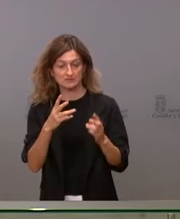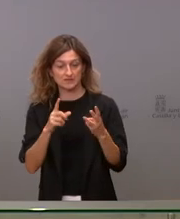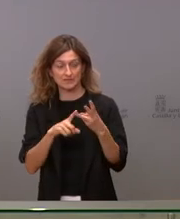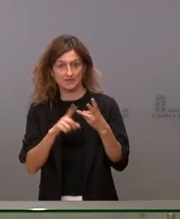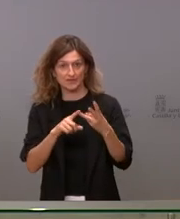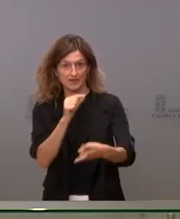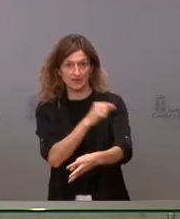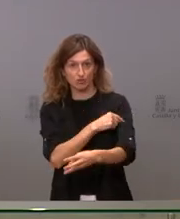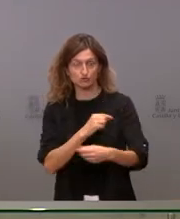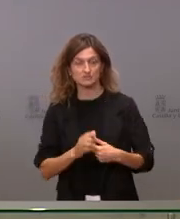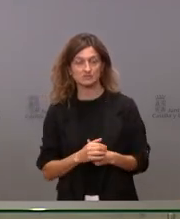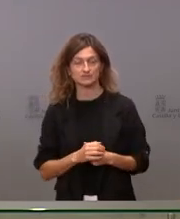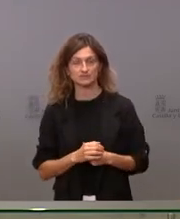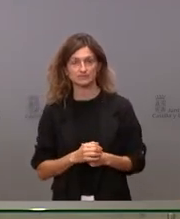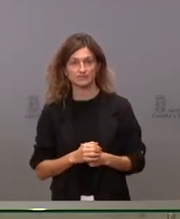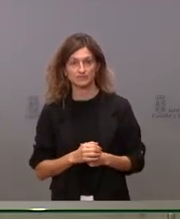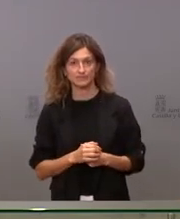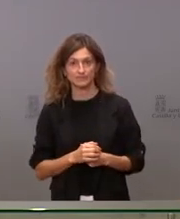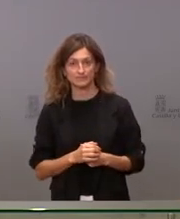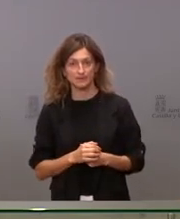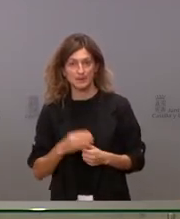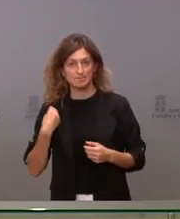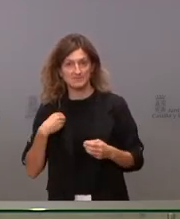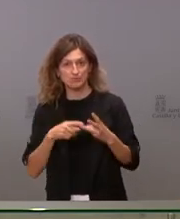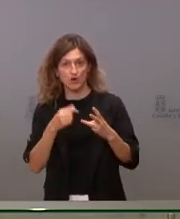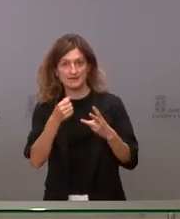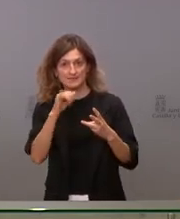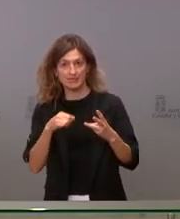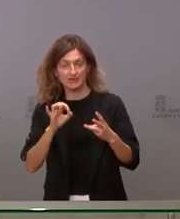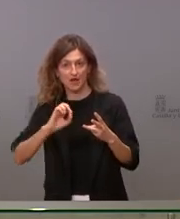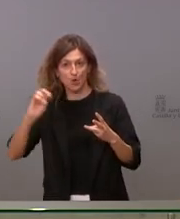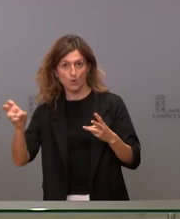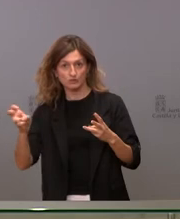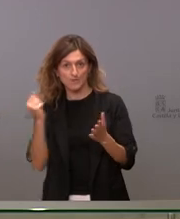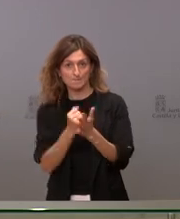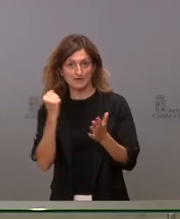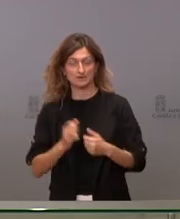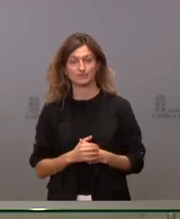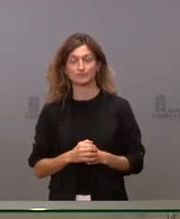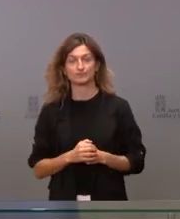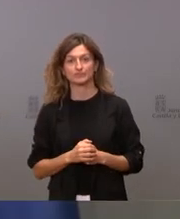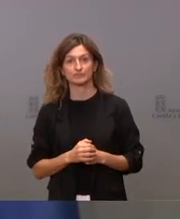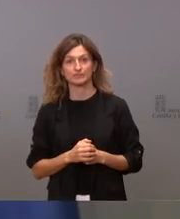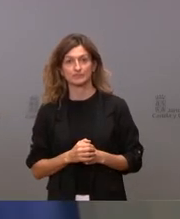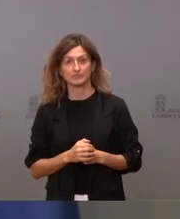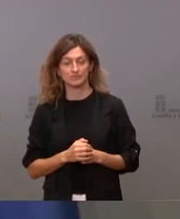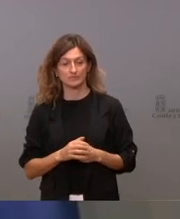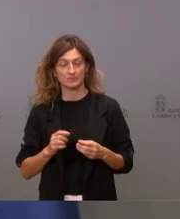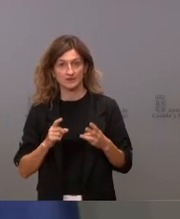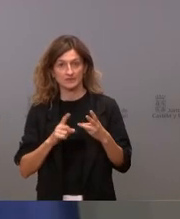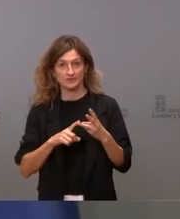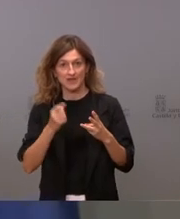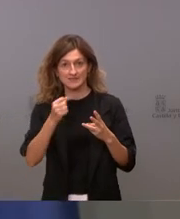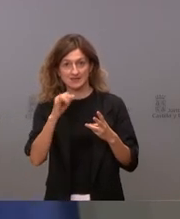dosis, ¿se va a hacer con AstraZeneca o se va a hacer con otra vacuna? Se va a hacer con otra vacuna, porque como